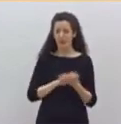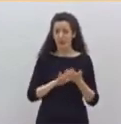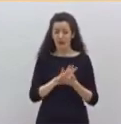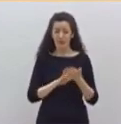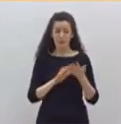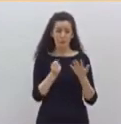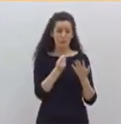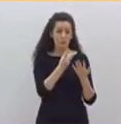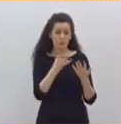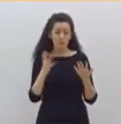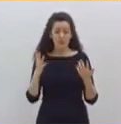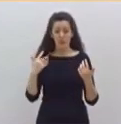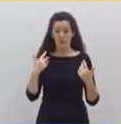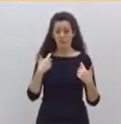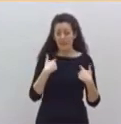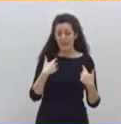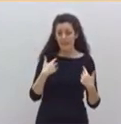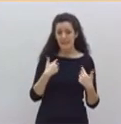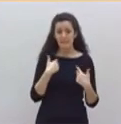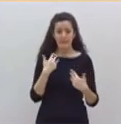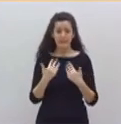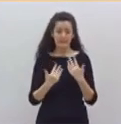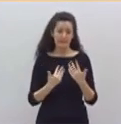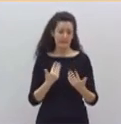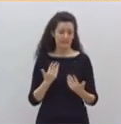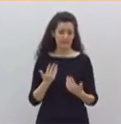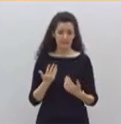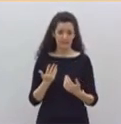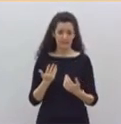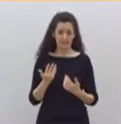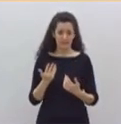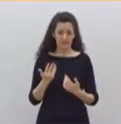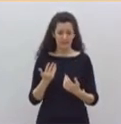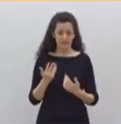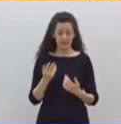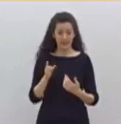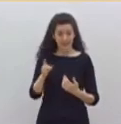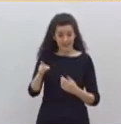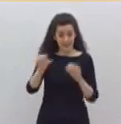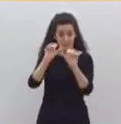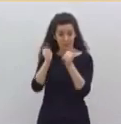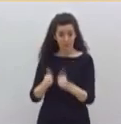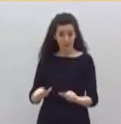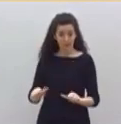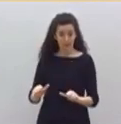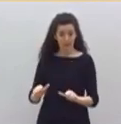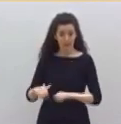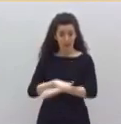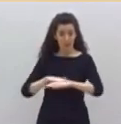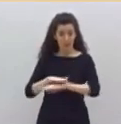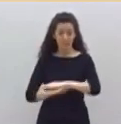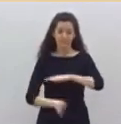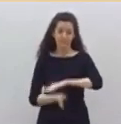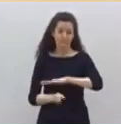acritud que eso no es moral. Así no se puede seguir. Esto no va bien.